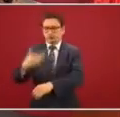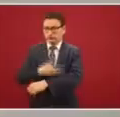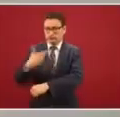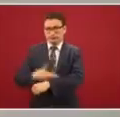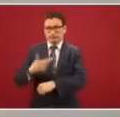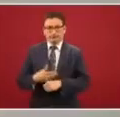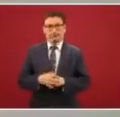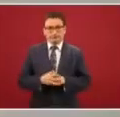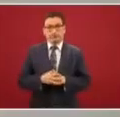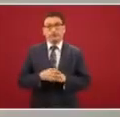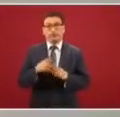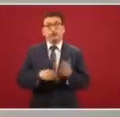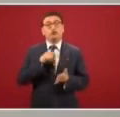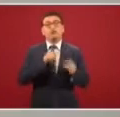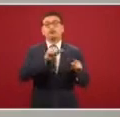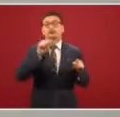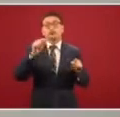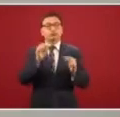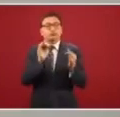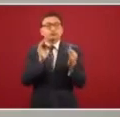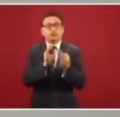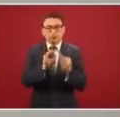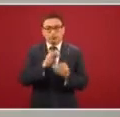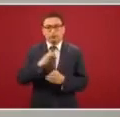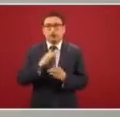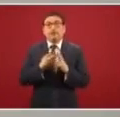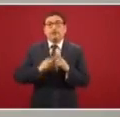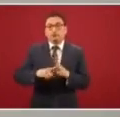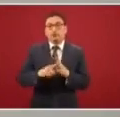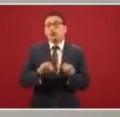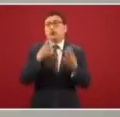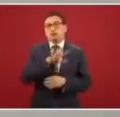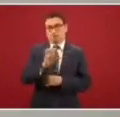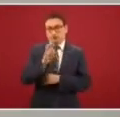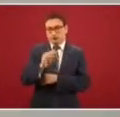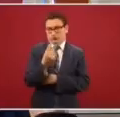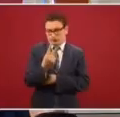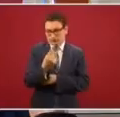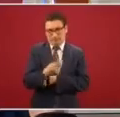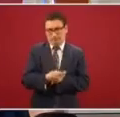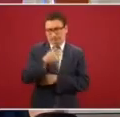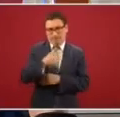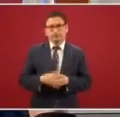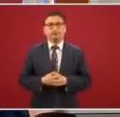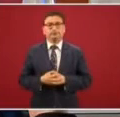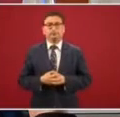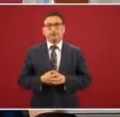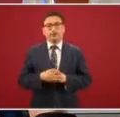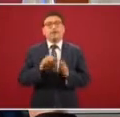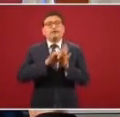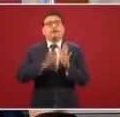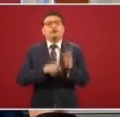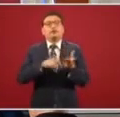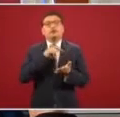centros les quedarán muy cerca. Vamos a empezar con los primeros 592. Este es un ejemplo de la